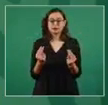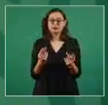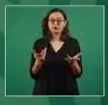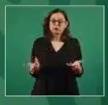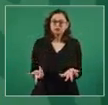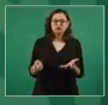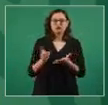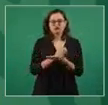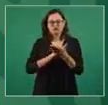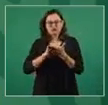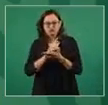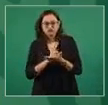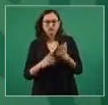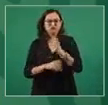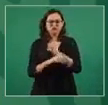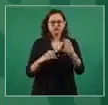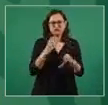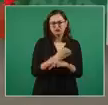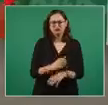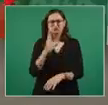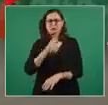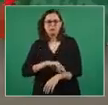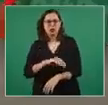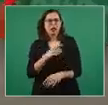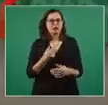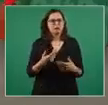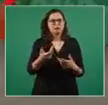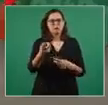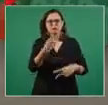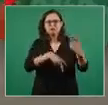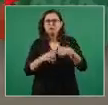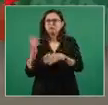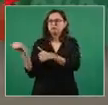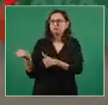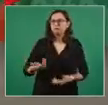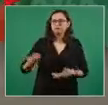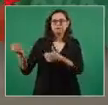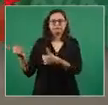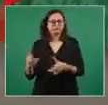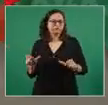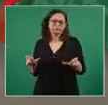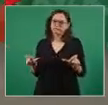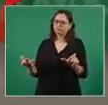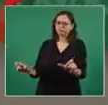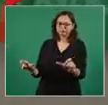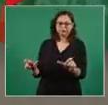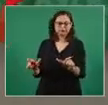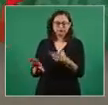combatiendo el contrabando, la introducción de drogas,